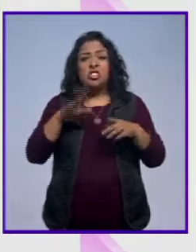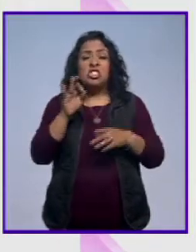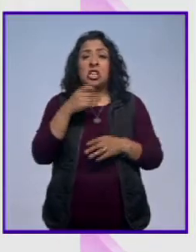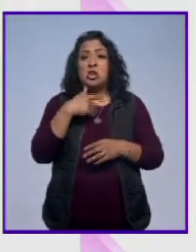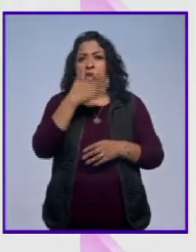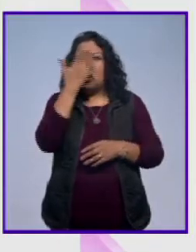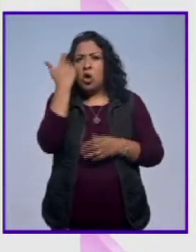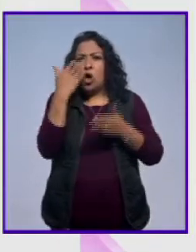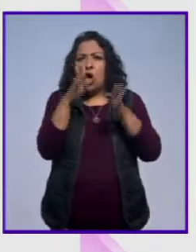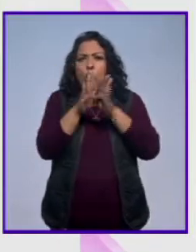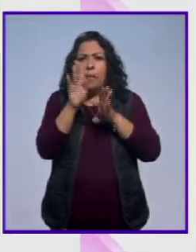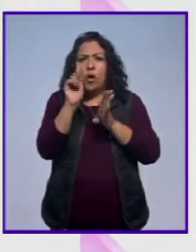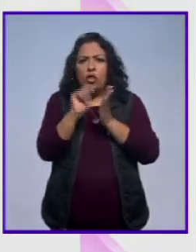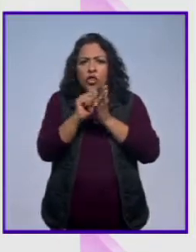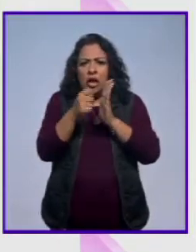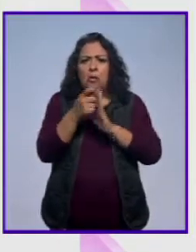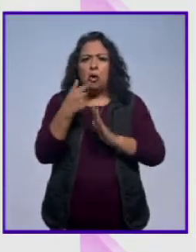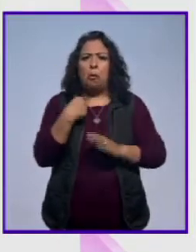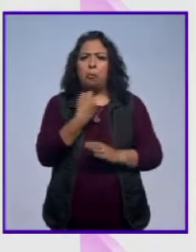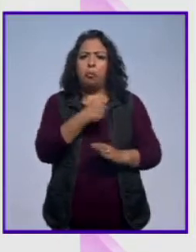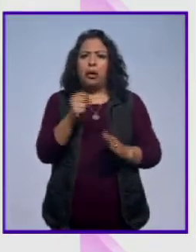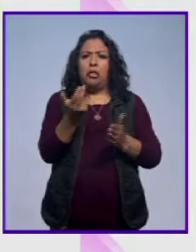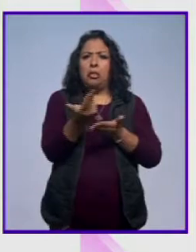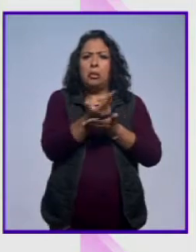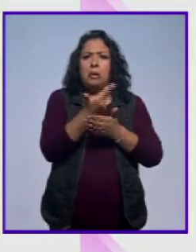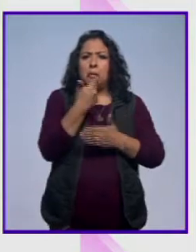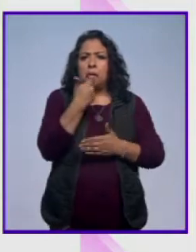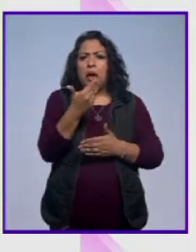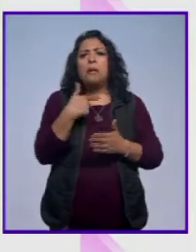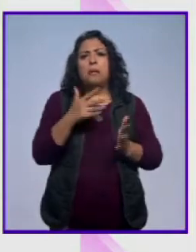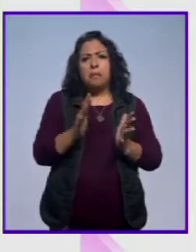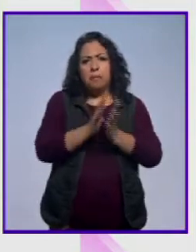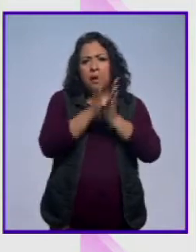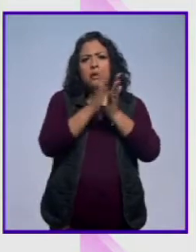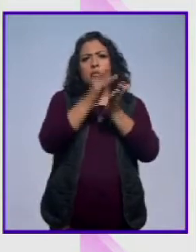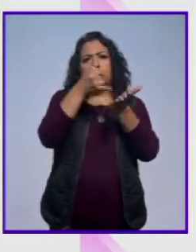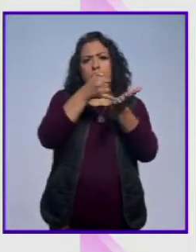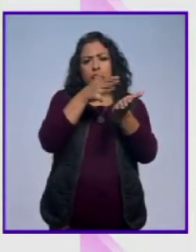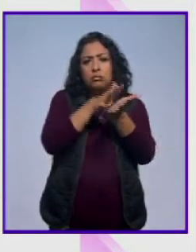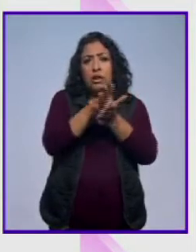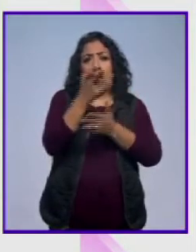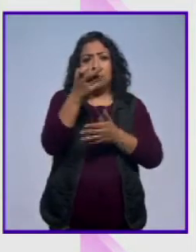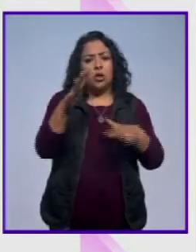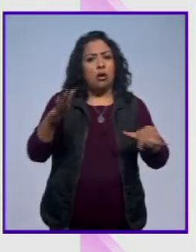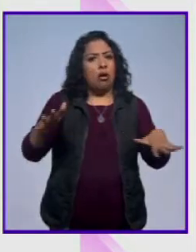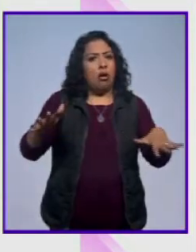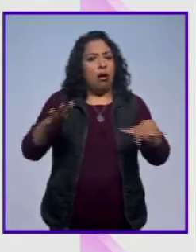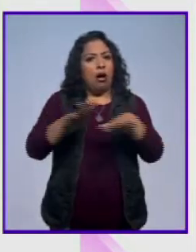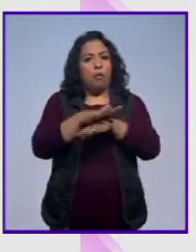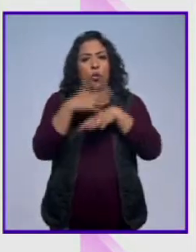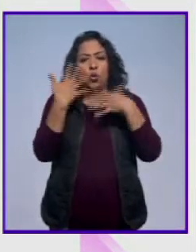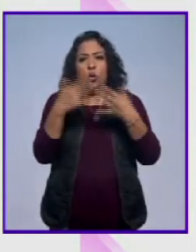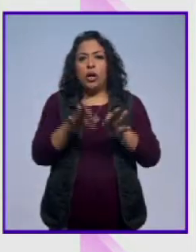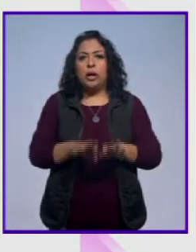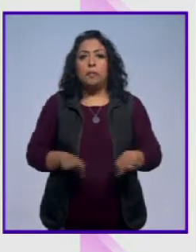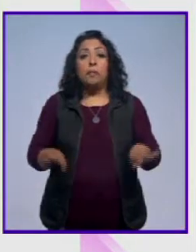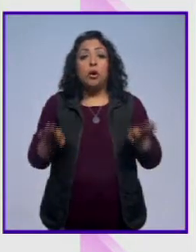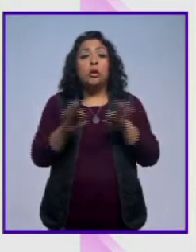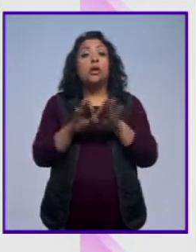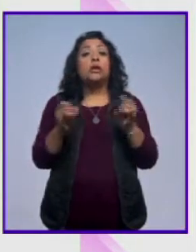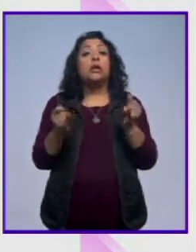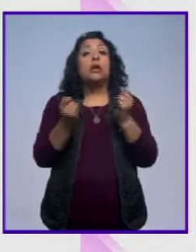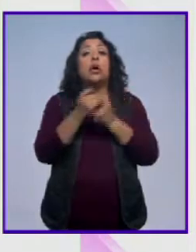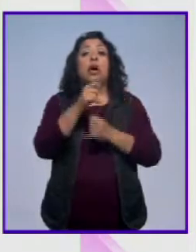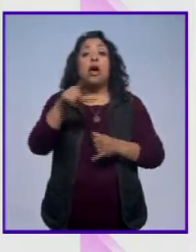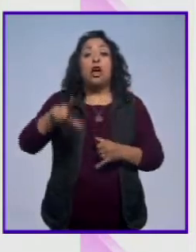supieran la técnica, pero fueran buenos dibujantes, participaran en los impresos y eso fue un cambio muy importante. Igual